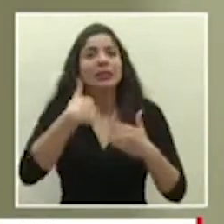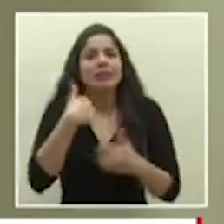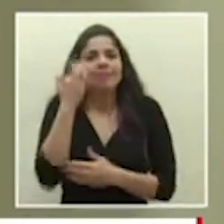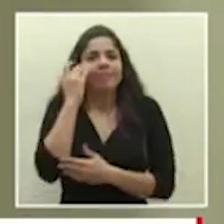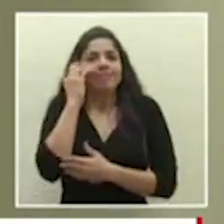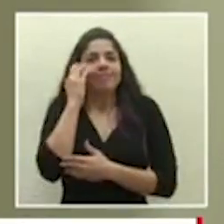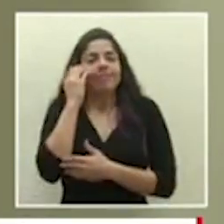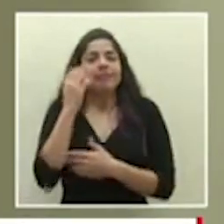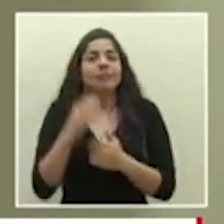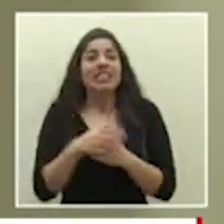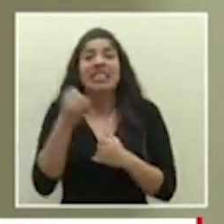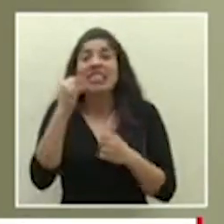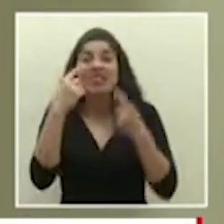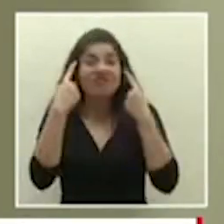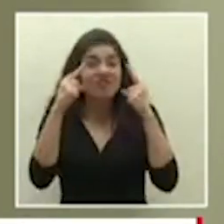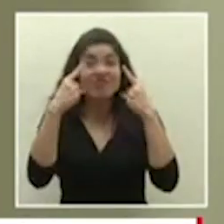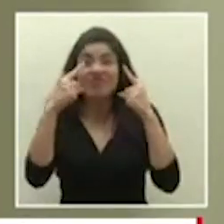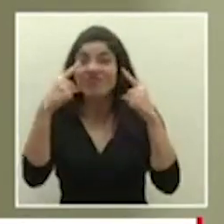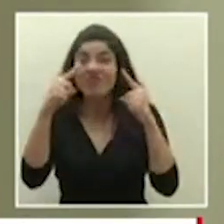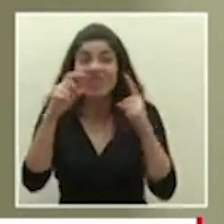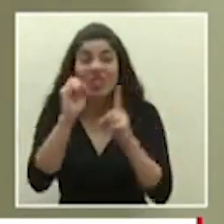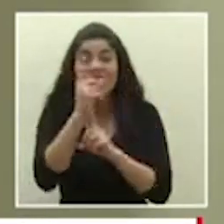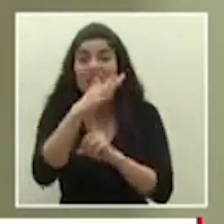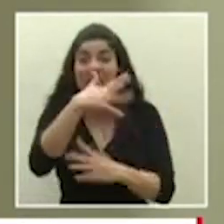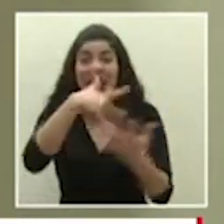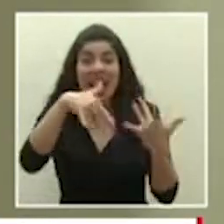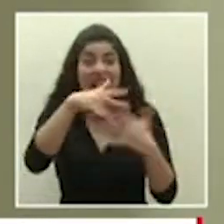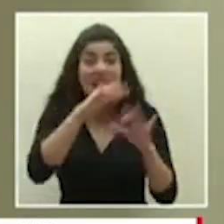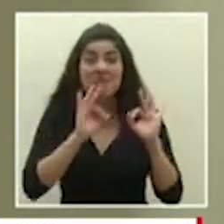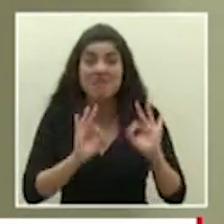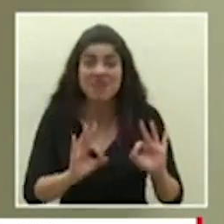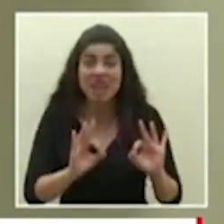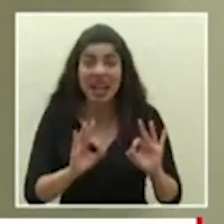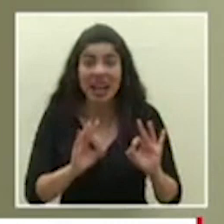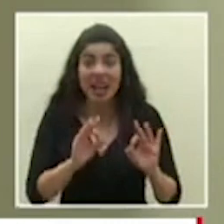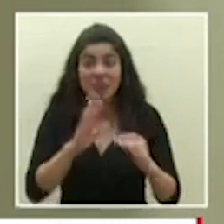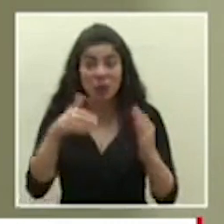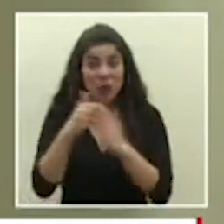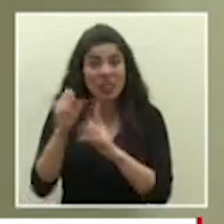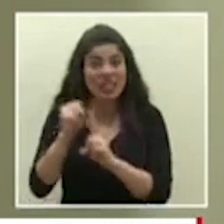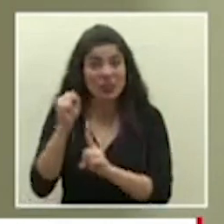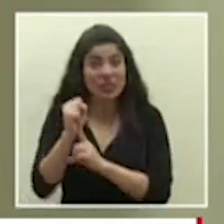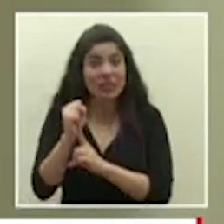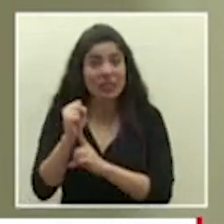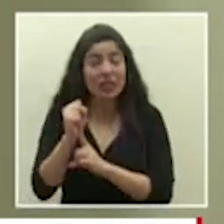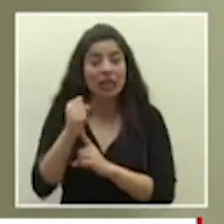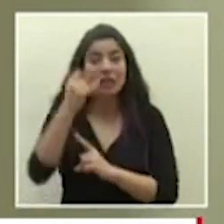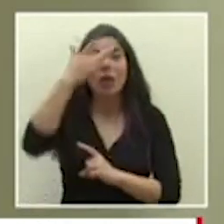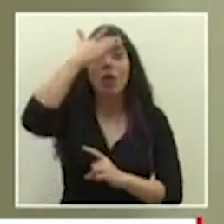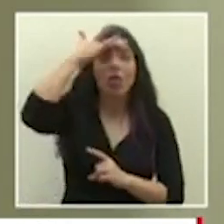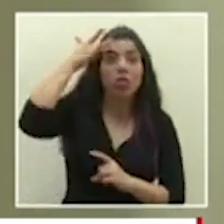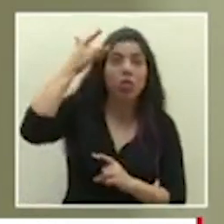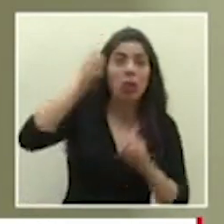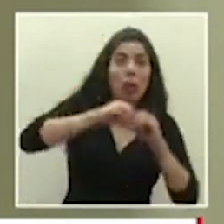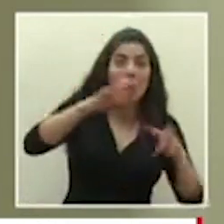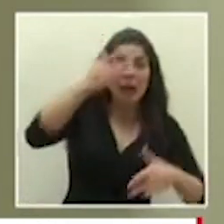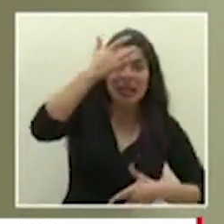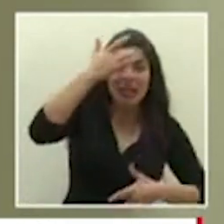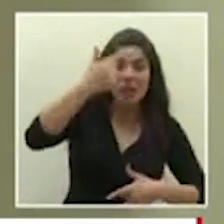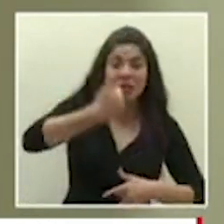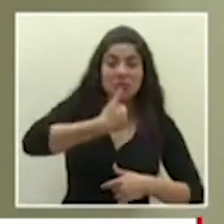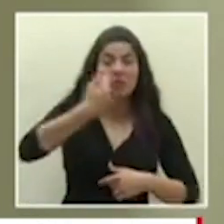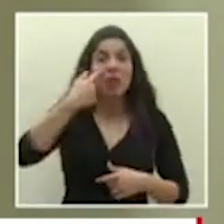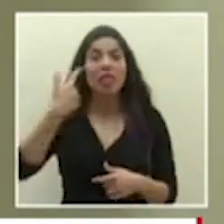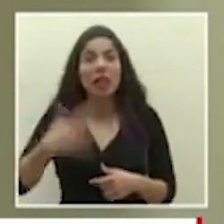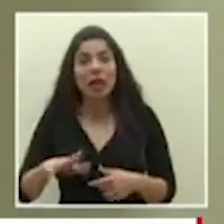no logremos comportarnos como sociedad en medio de todo esto que nos olvidemos de repente de la pandemia y que nos descuidemos